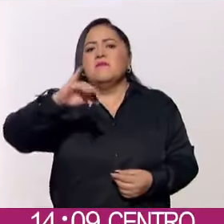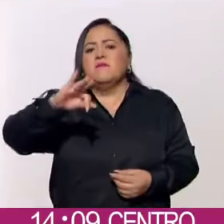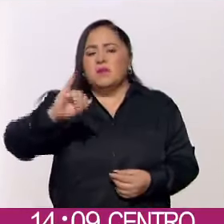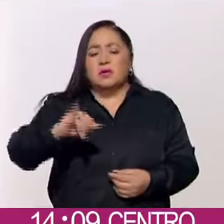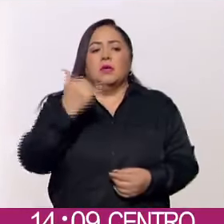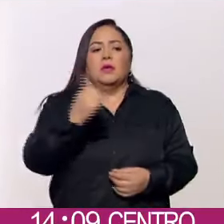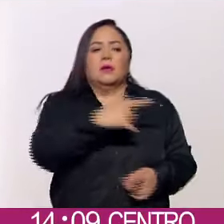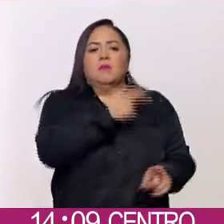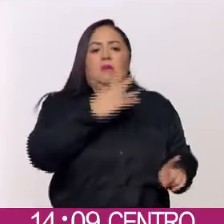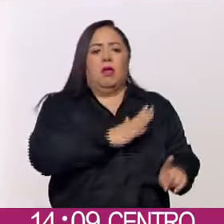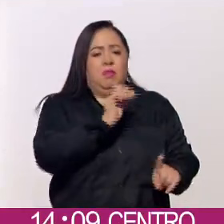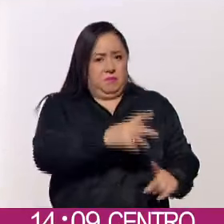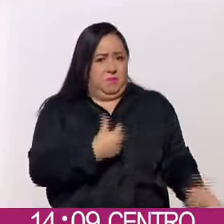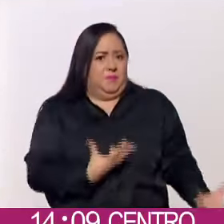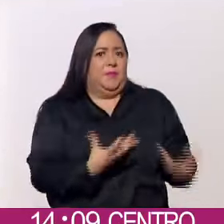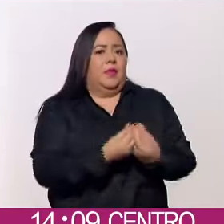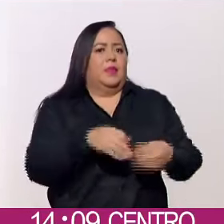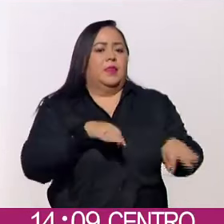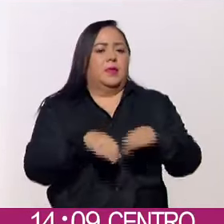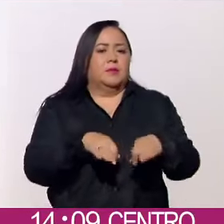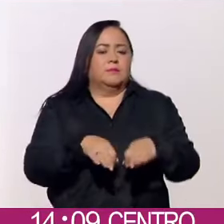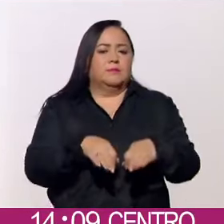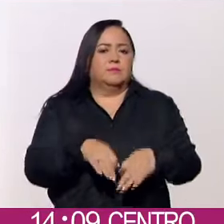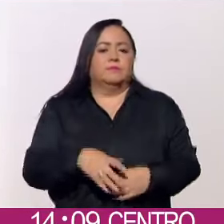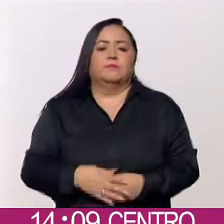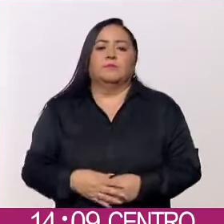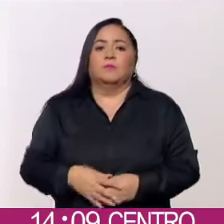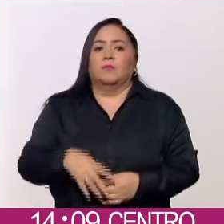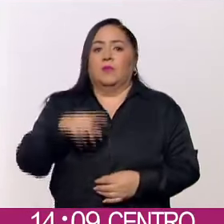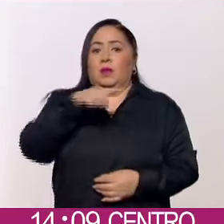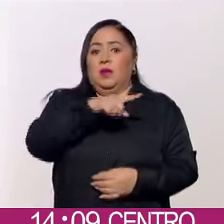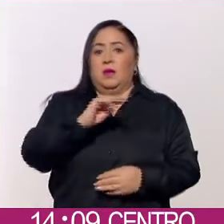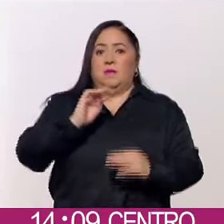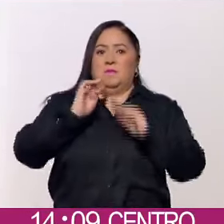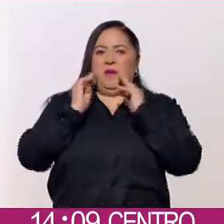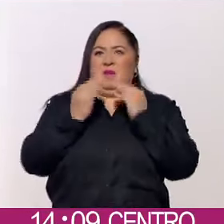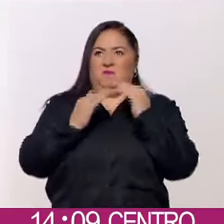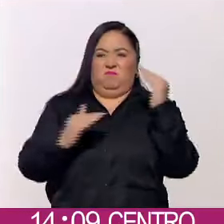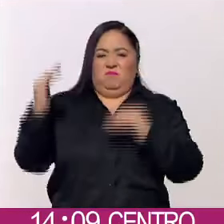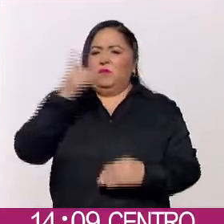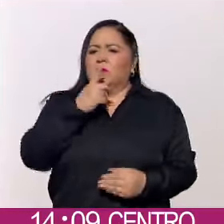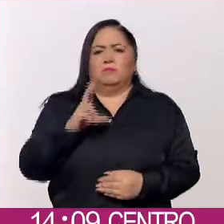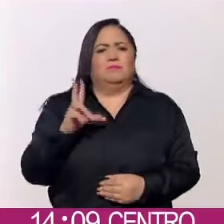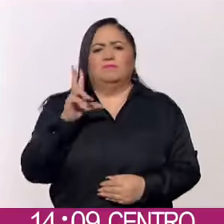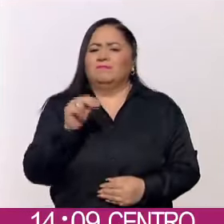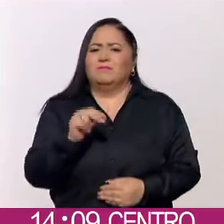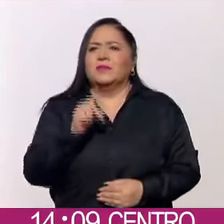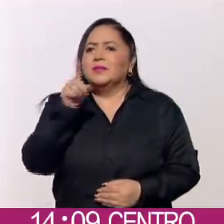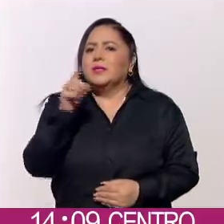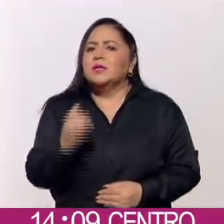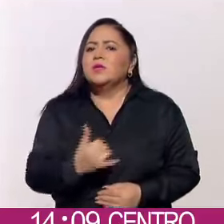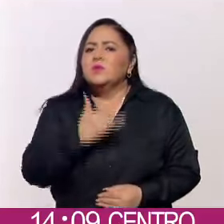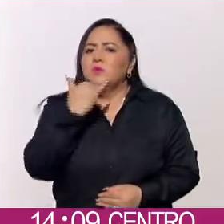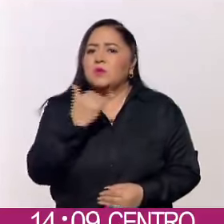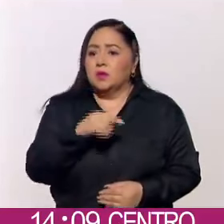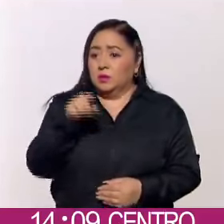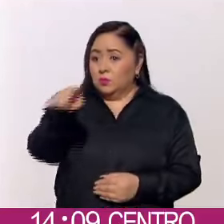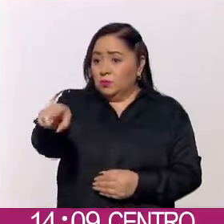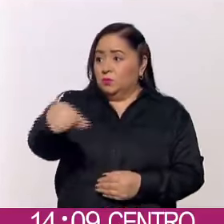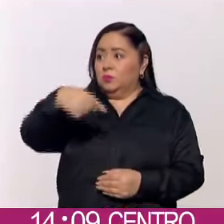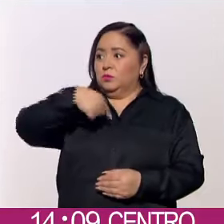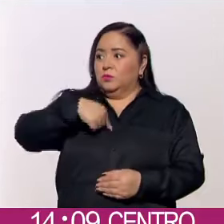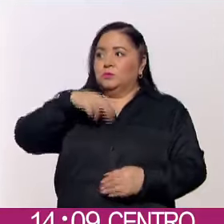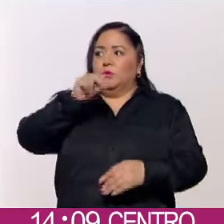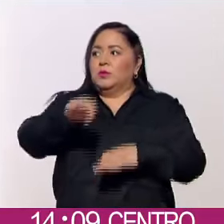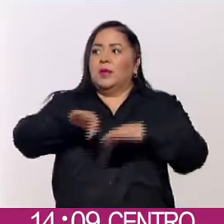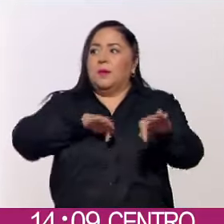Genaro García Luna. No, le contestó el narco de mayor rango, está equivocado, ni tú ni nosotros